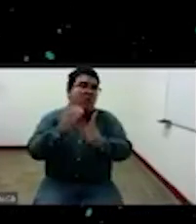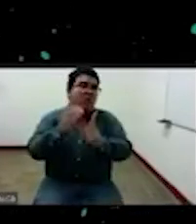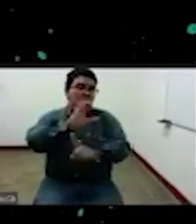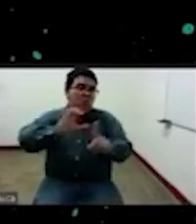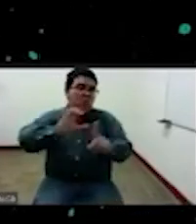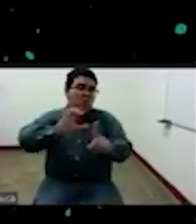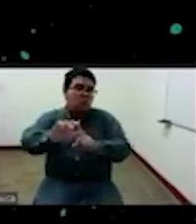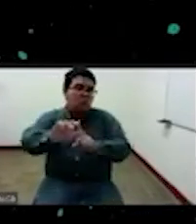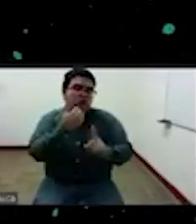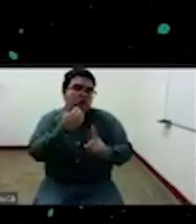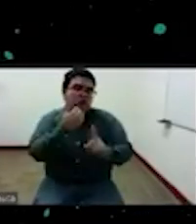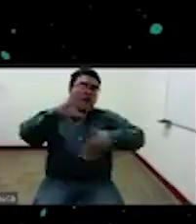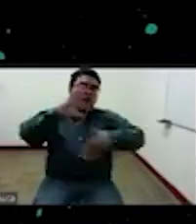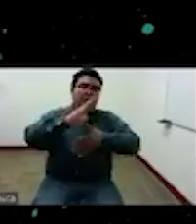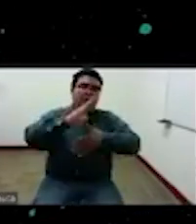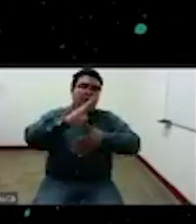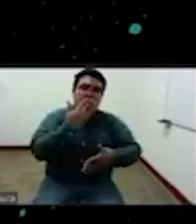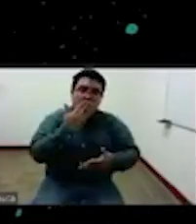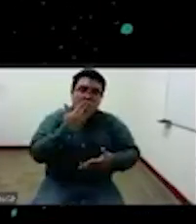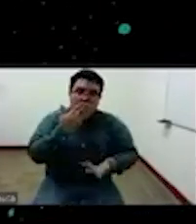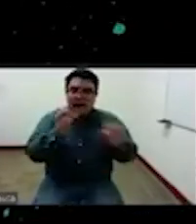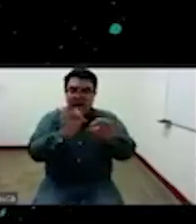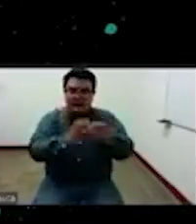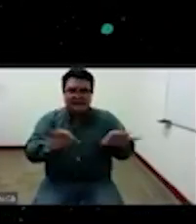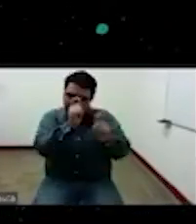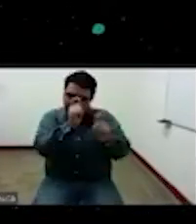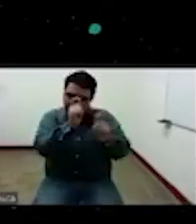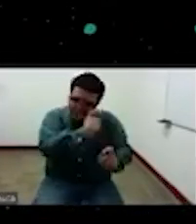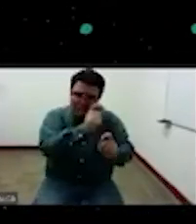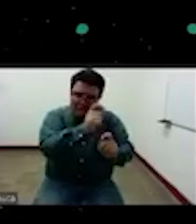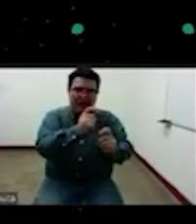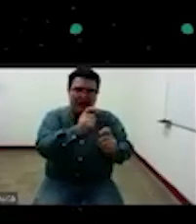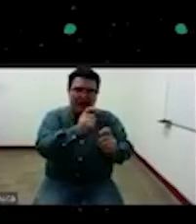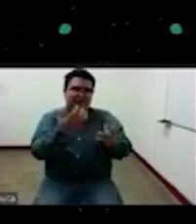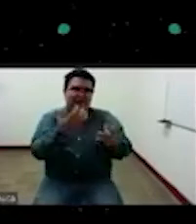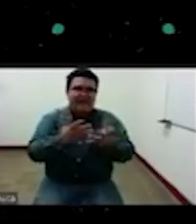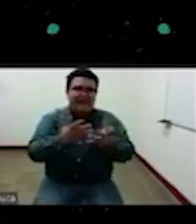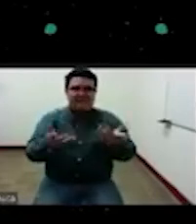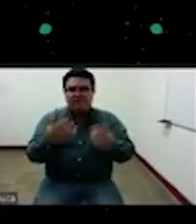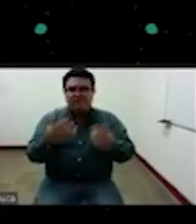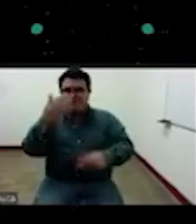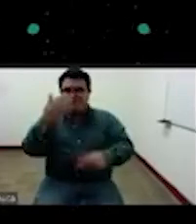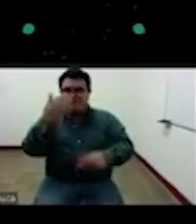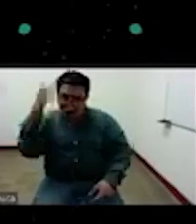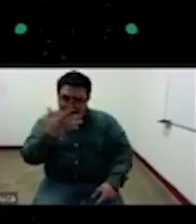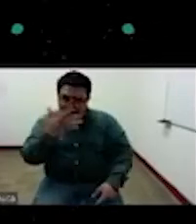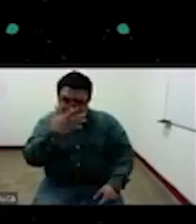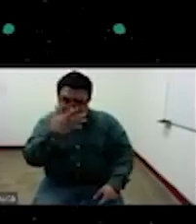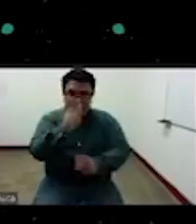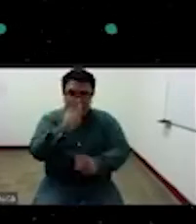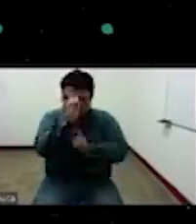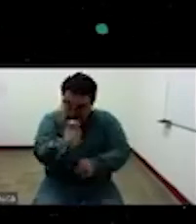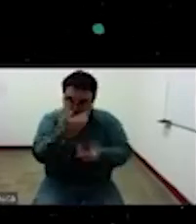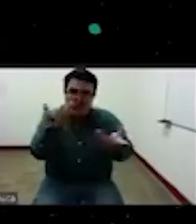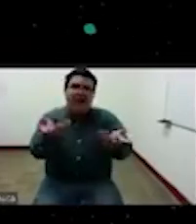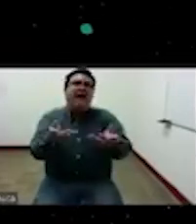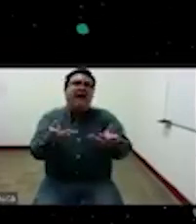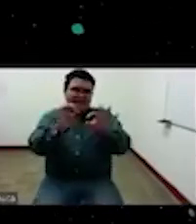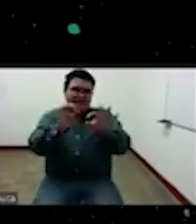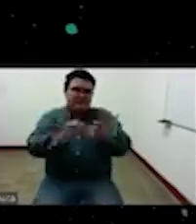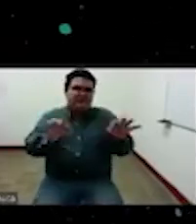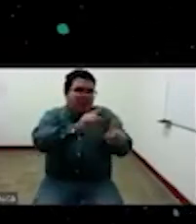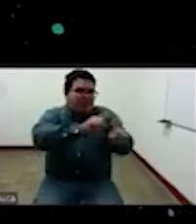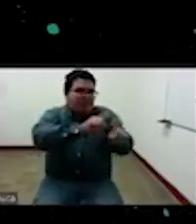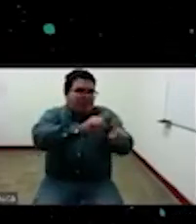amerindia que se reconozca esa diferencia si nos vamos a las culturas africanas en las Américas que también se